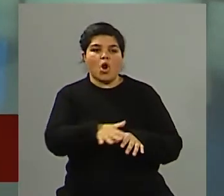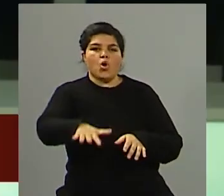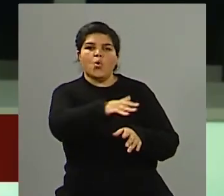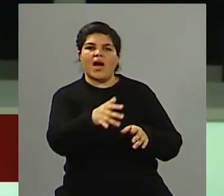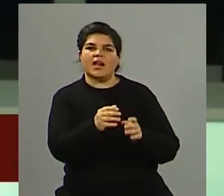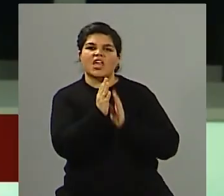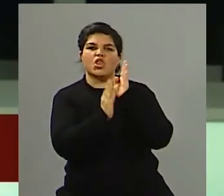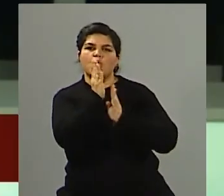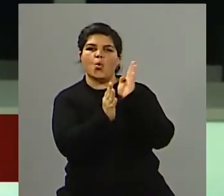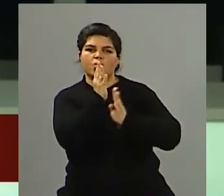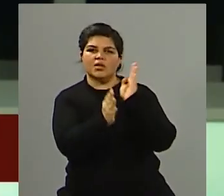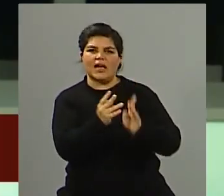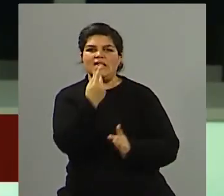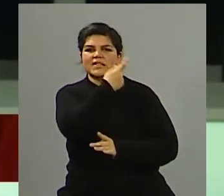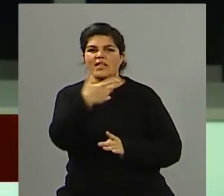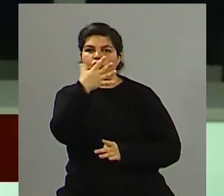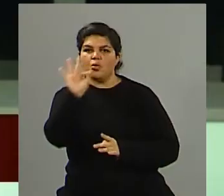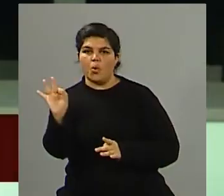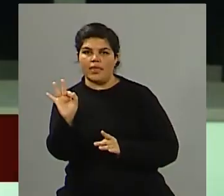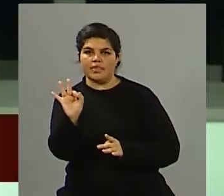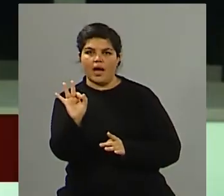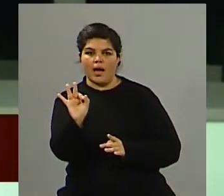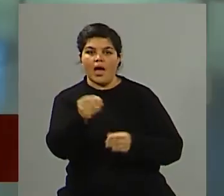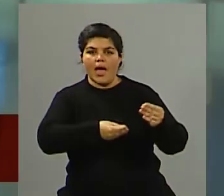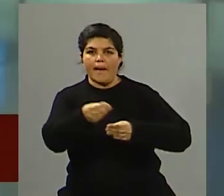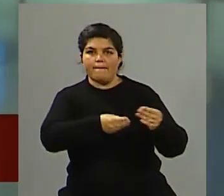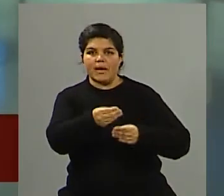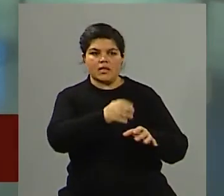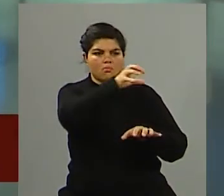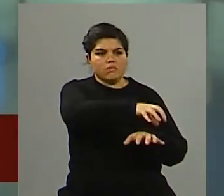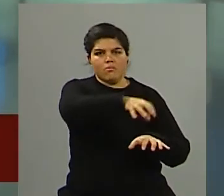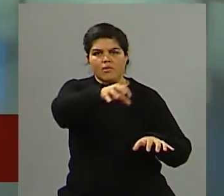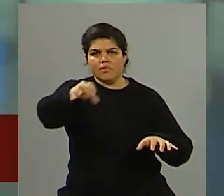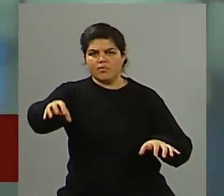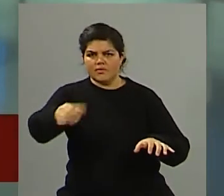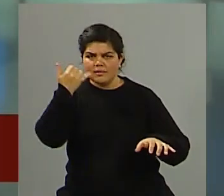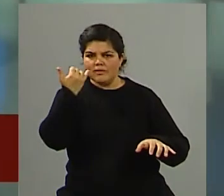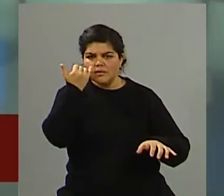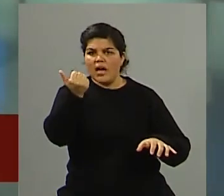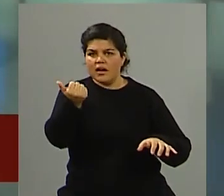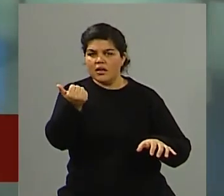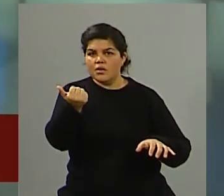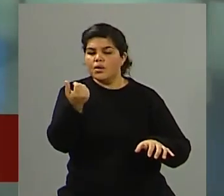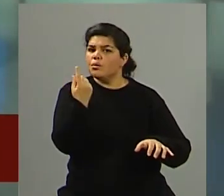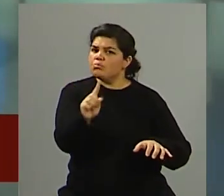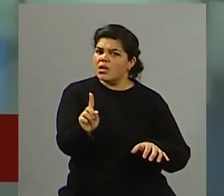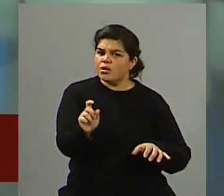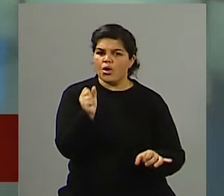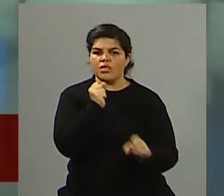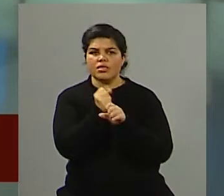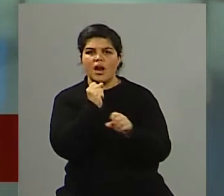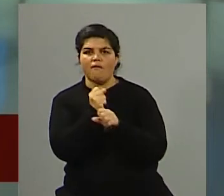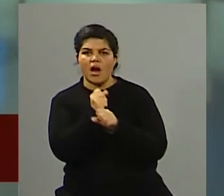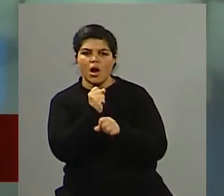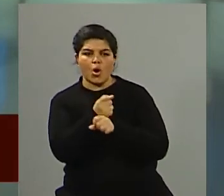más de 250 empresas instaladas empresas de nivel grande y que al momento de dar trabajo a los